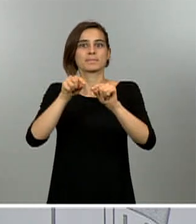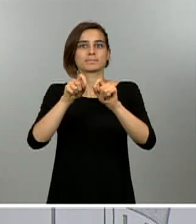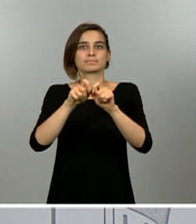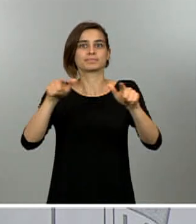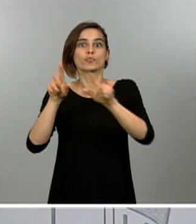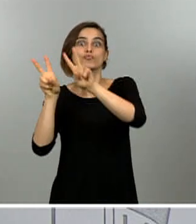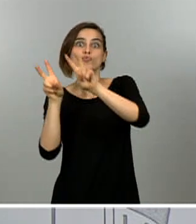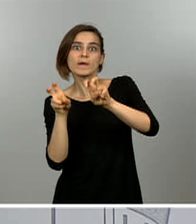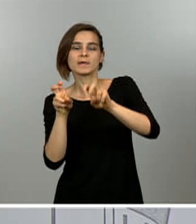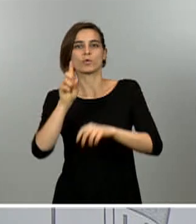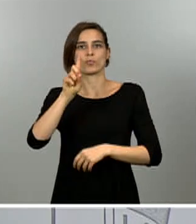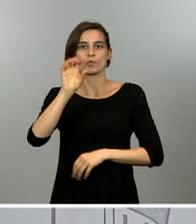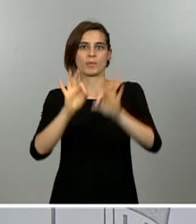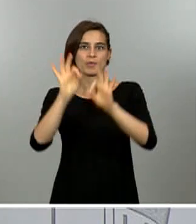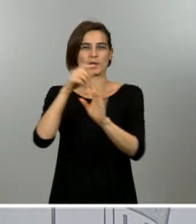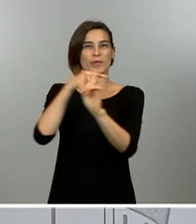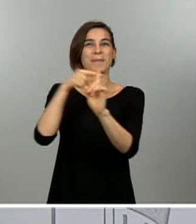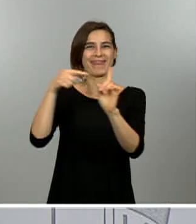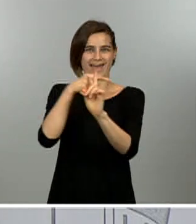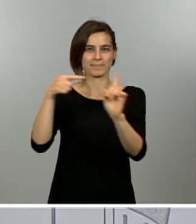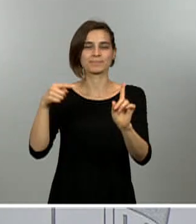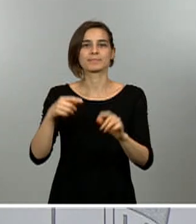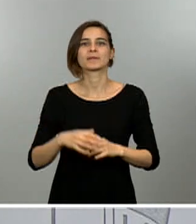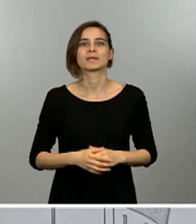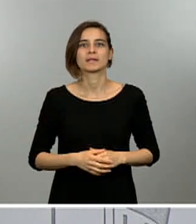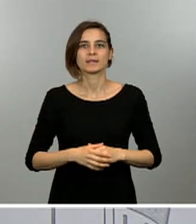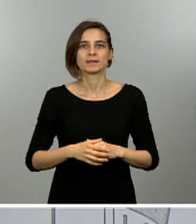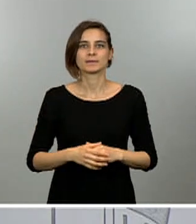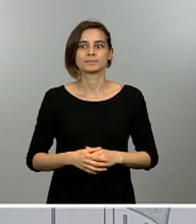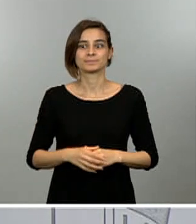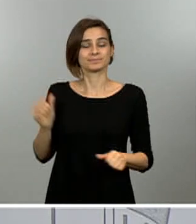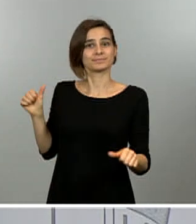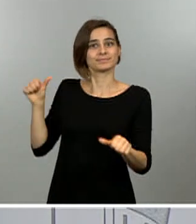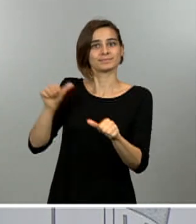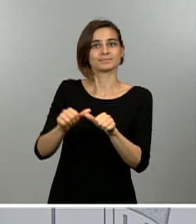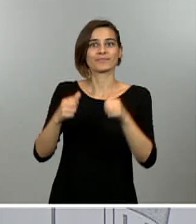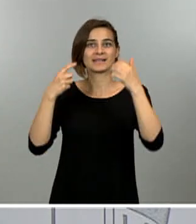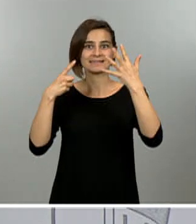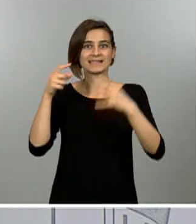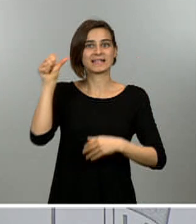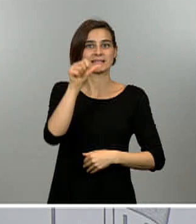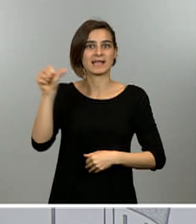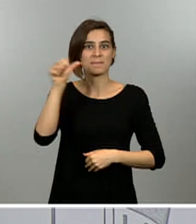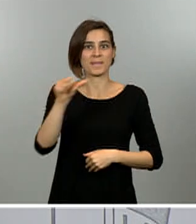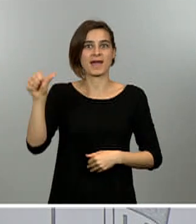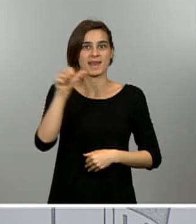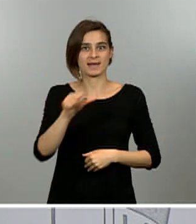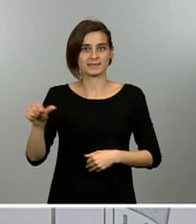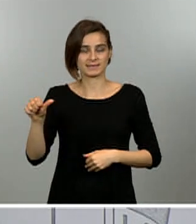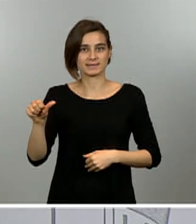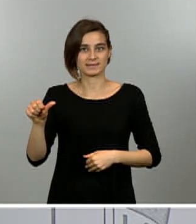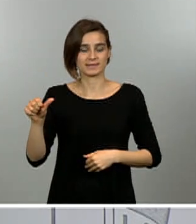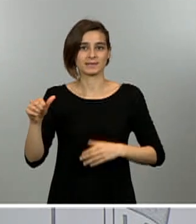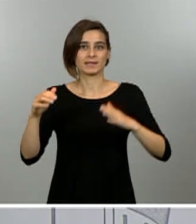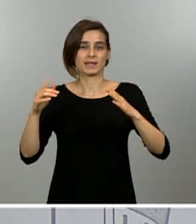1%. Y recordar que así ha sido en las seis semanas en que hemos estado sometidos al estado de